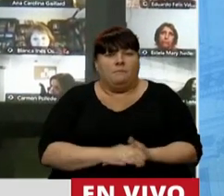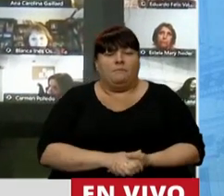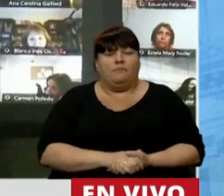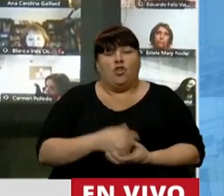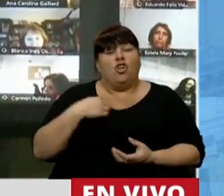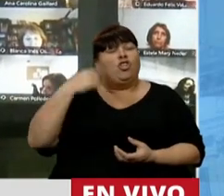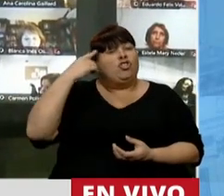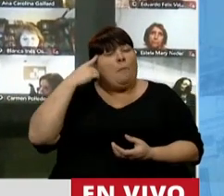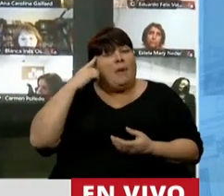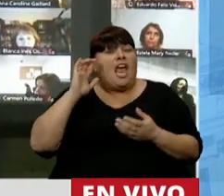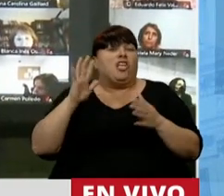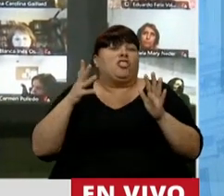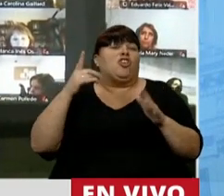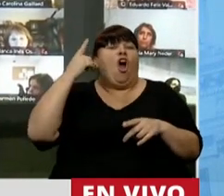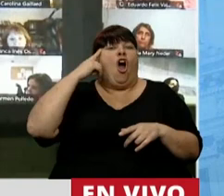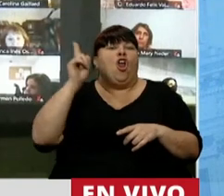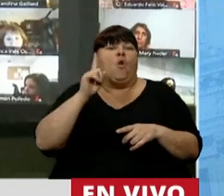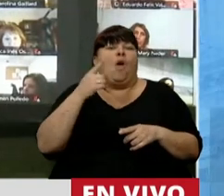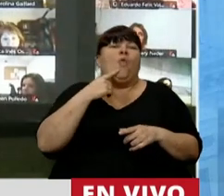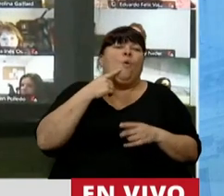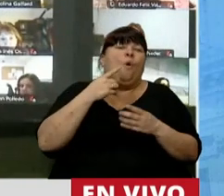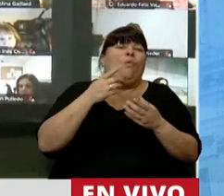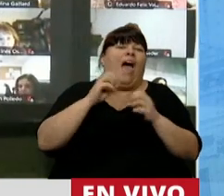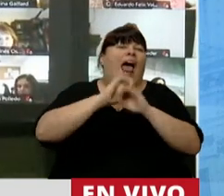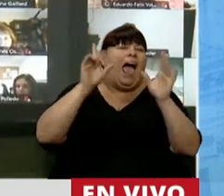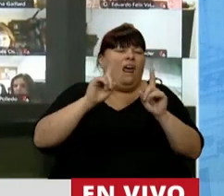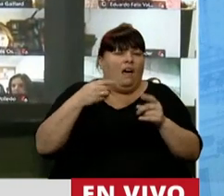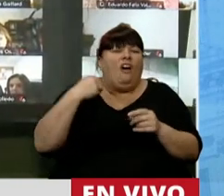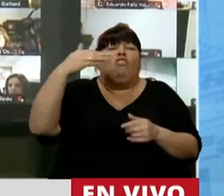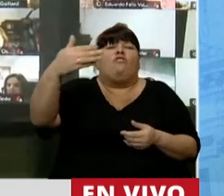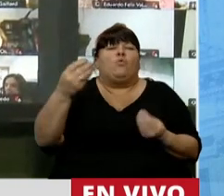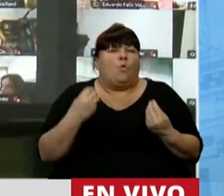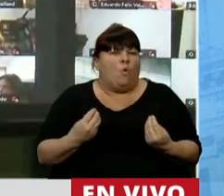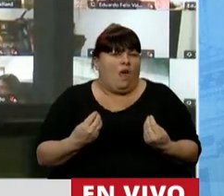Yo pensé que a lo mejor nos sacábamos alguna incertidumbre. ¿Qué rumbo tenemos?